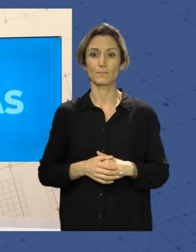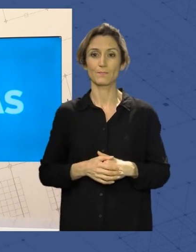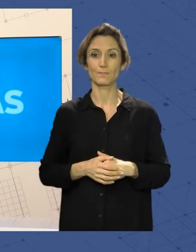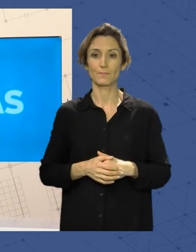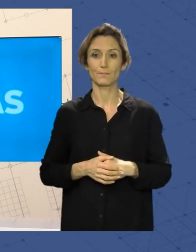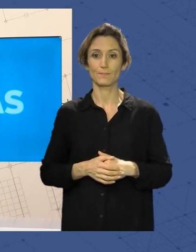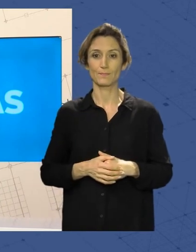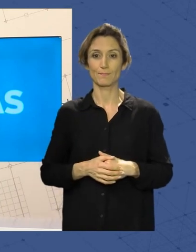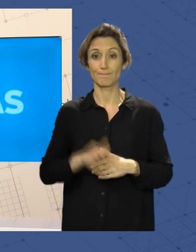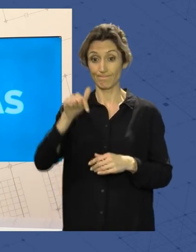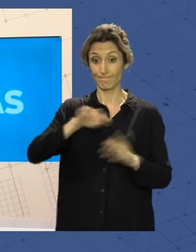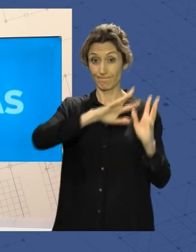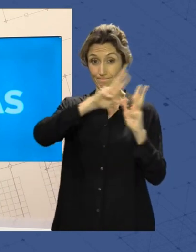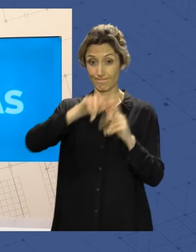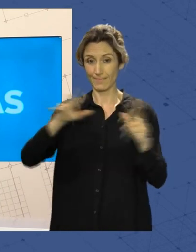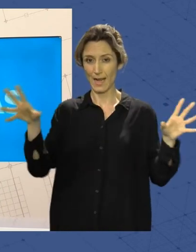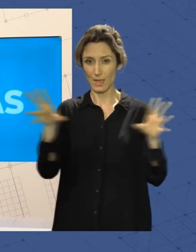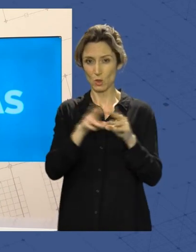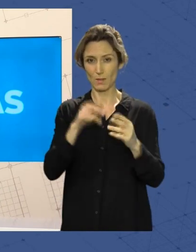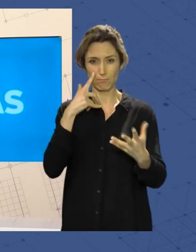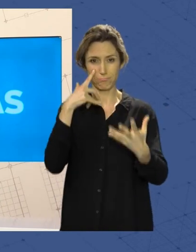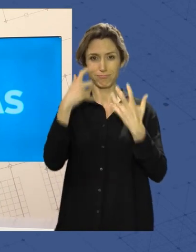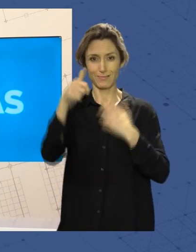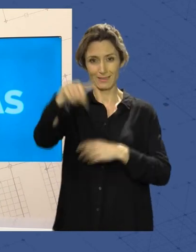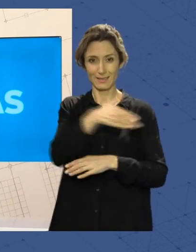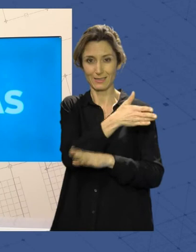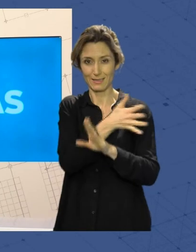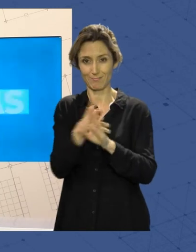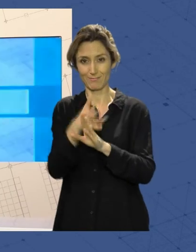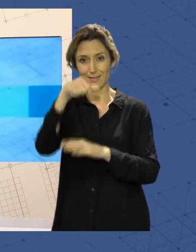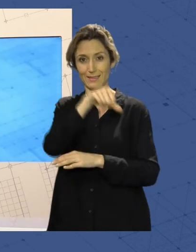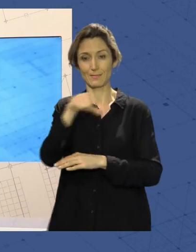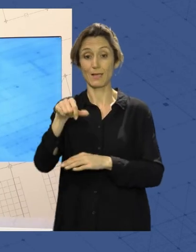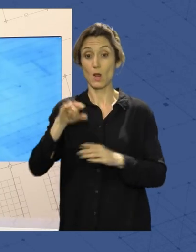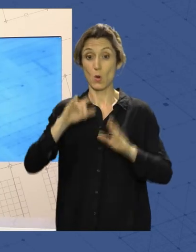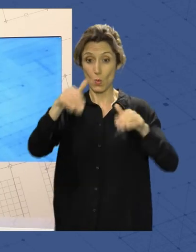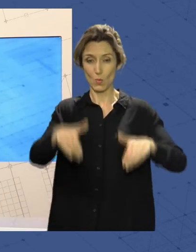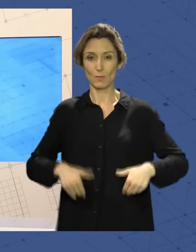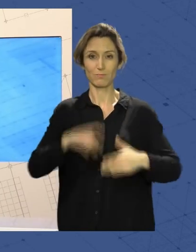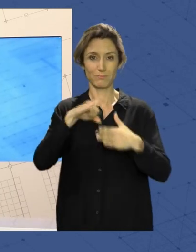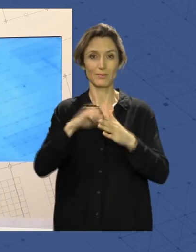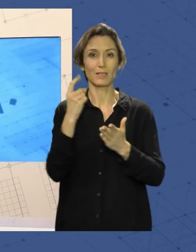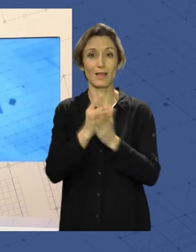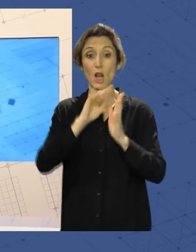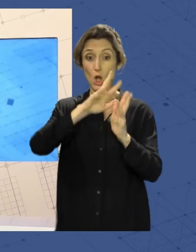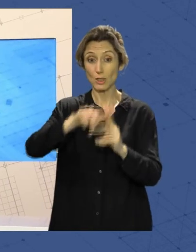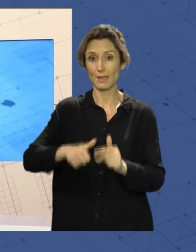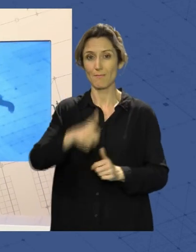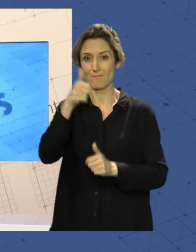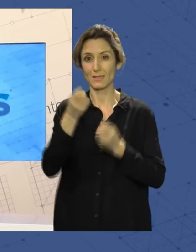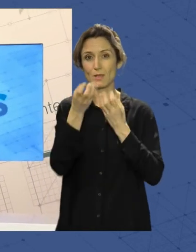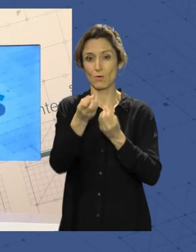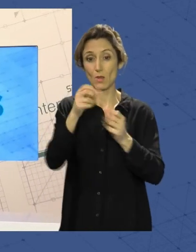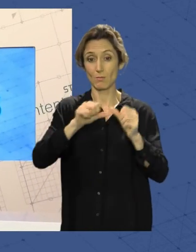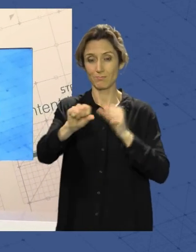y hasta aquí el resumen de las noticias más importantes de esta semana volveremos el lunes con más noticias con más información a partir